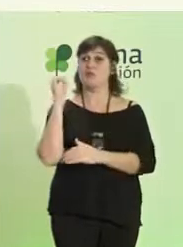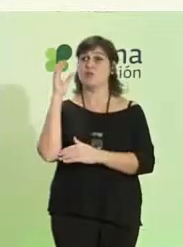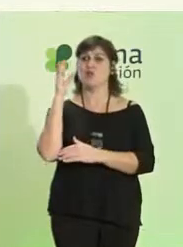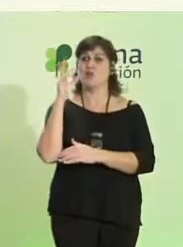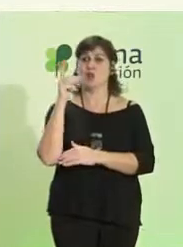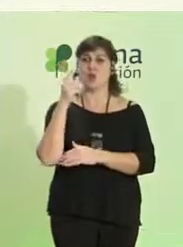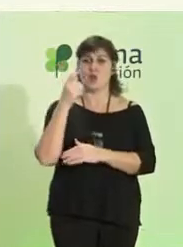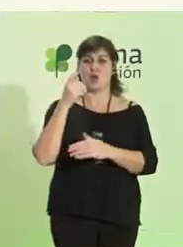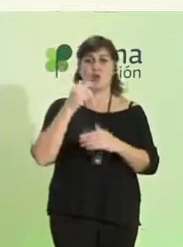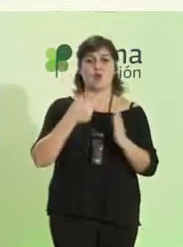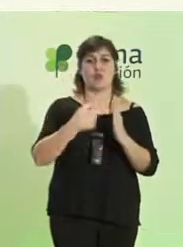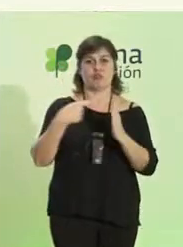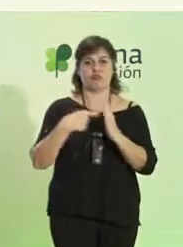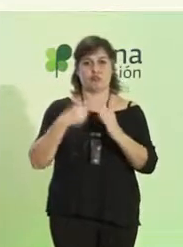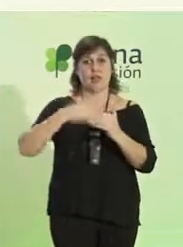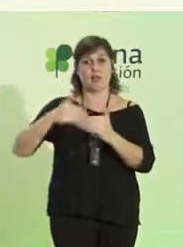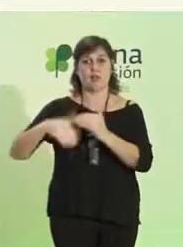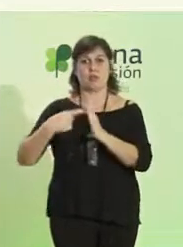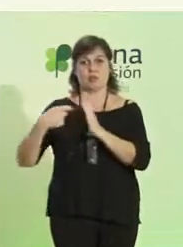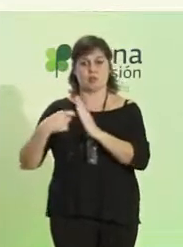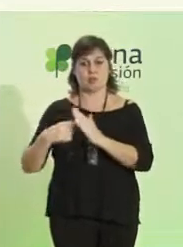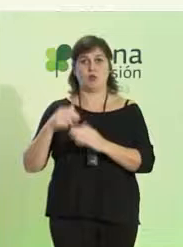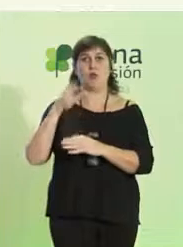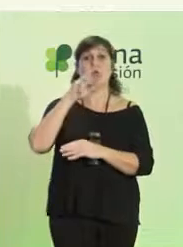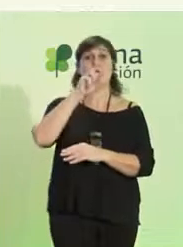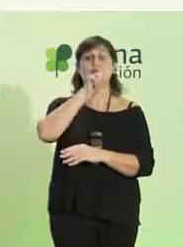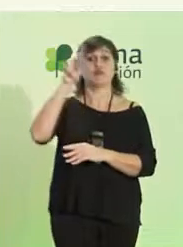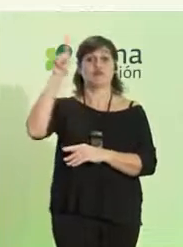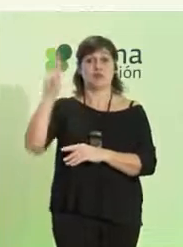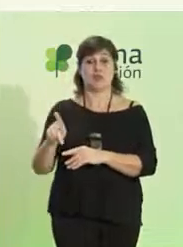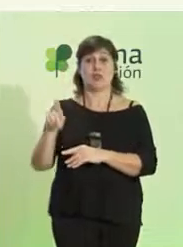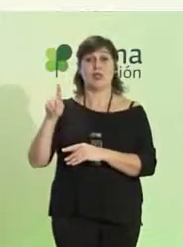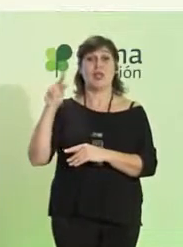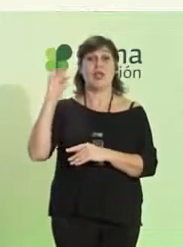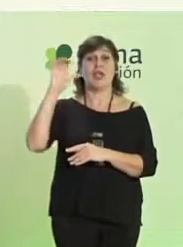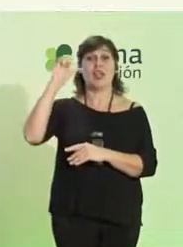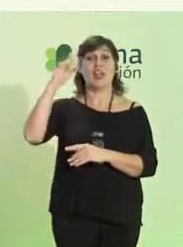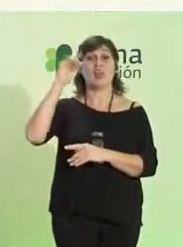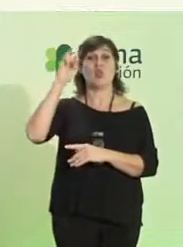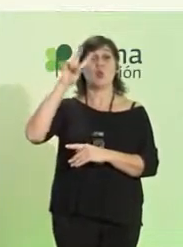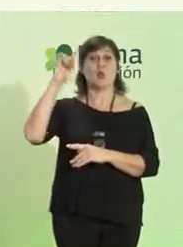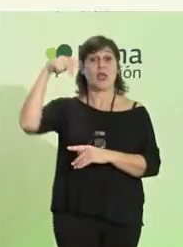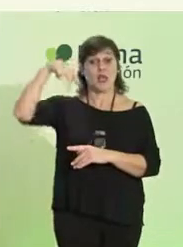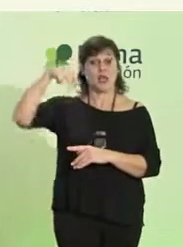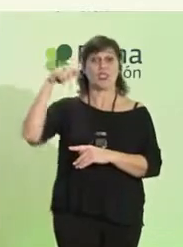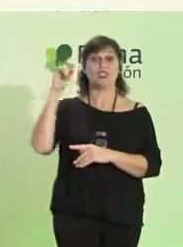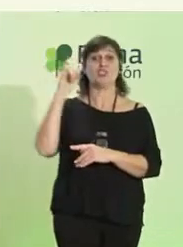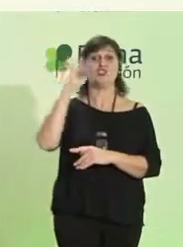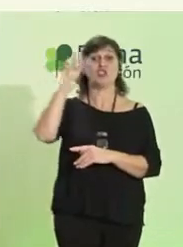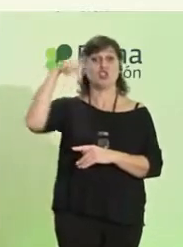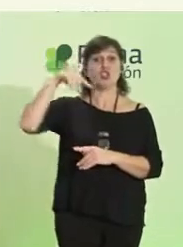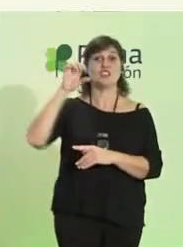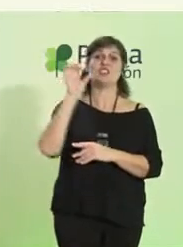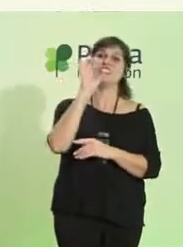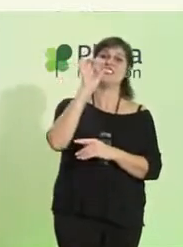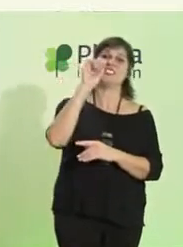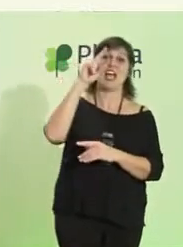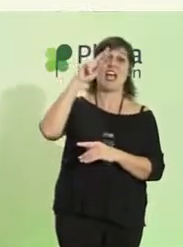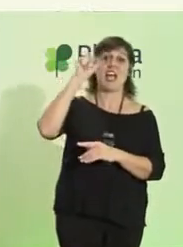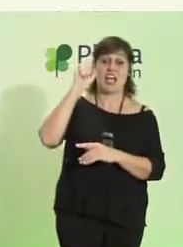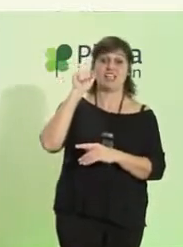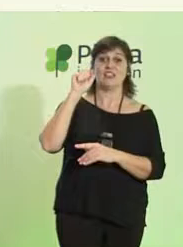contó con la dinamización de nuestros aliados en Reino Unido, Edwin Jones y Sarah Leitz, que llevan tiempo trabajando